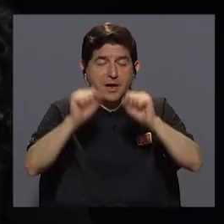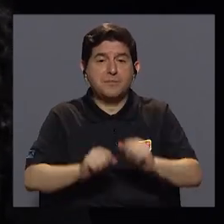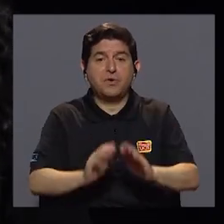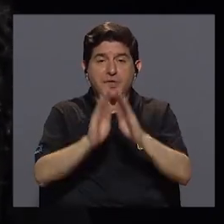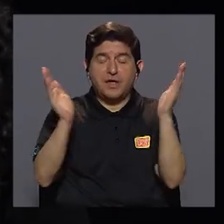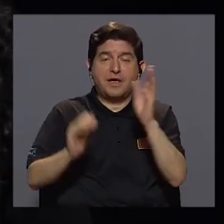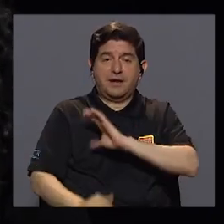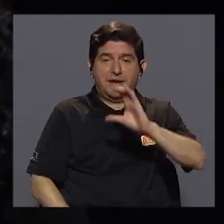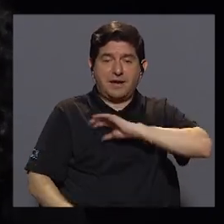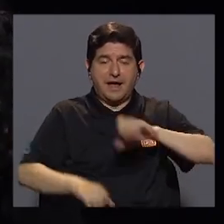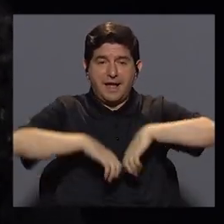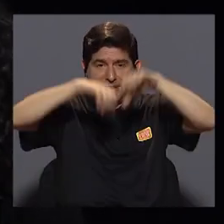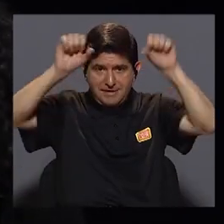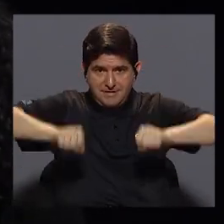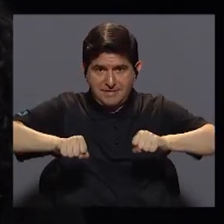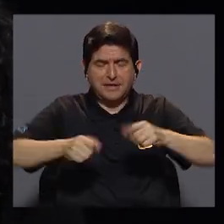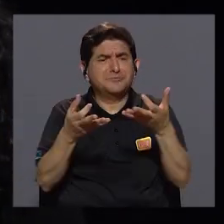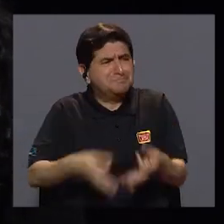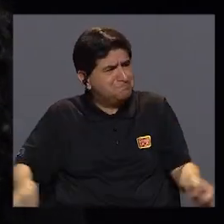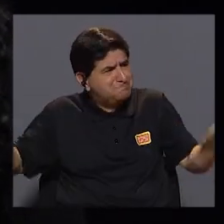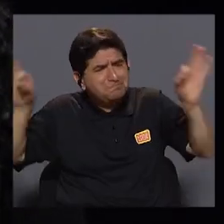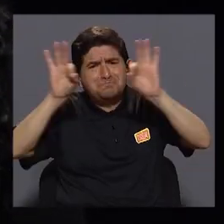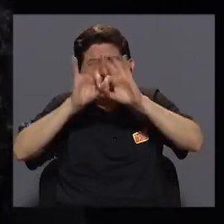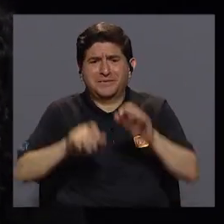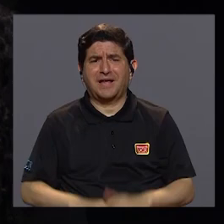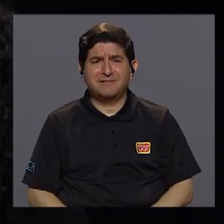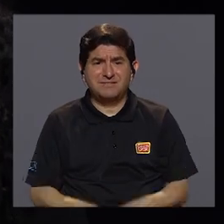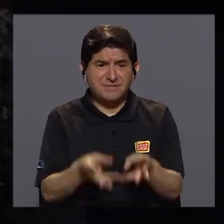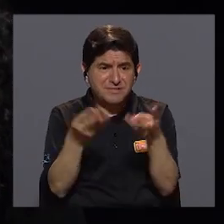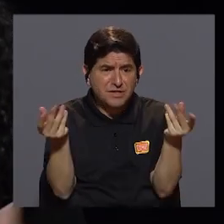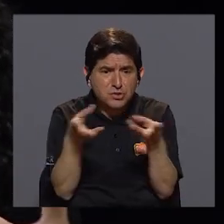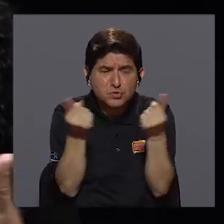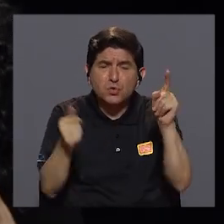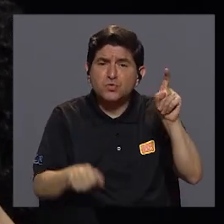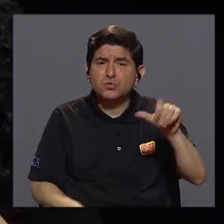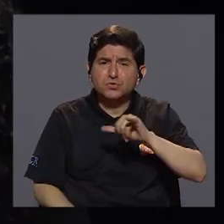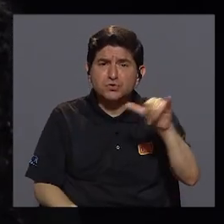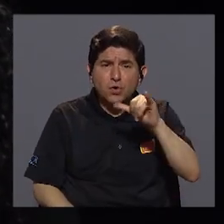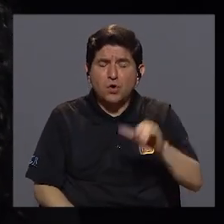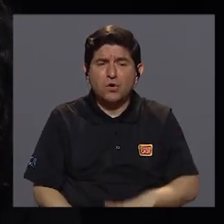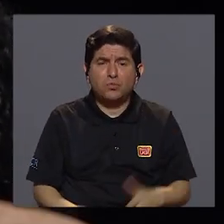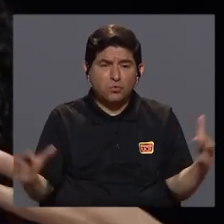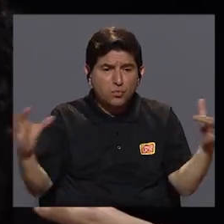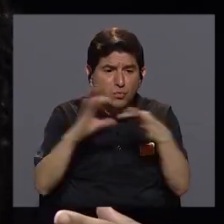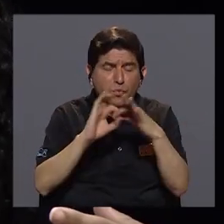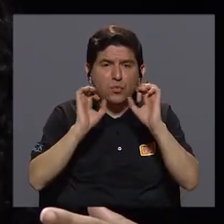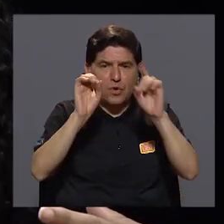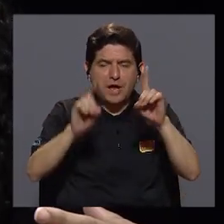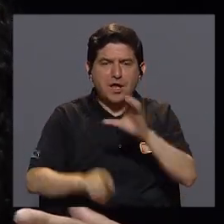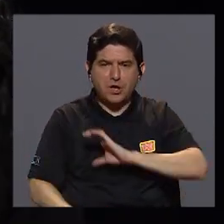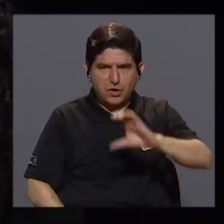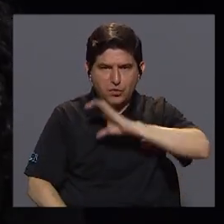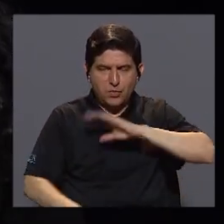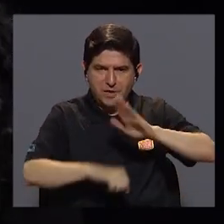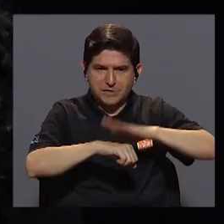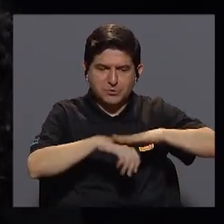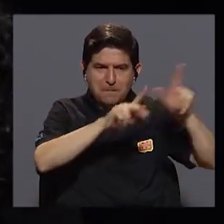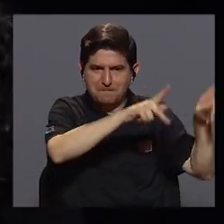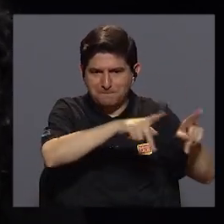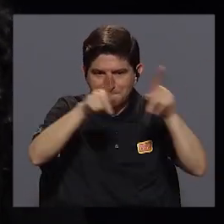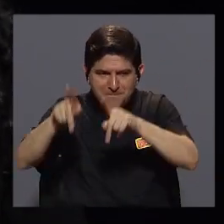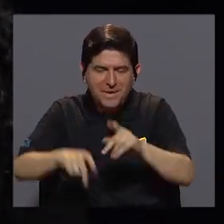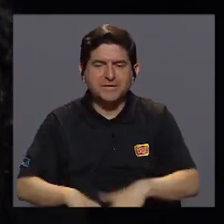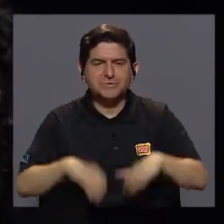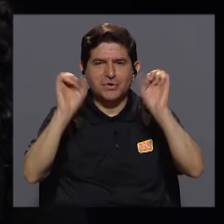se amplíe la calidad del sistema. Porque esto es importante. Porque las soluciones también tienen que ser articuladas. Una educación de calidad permite que las